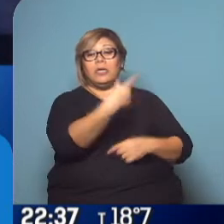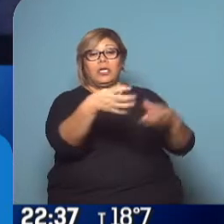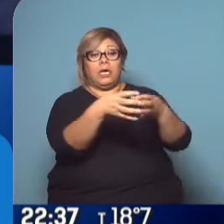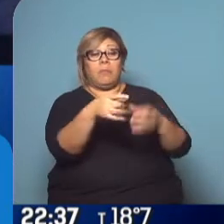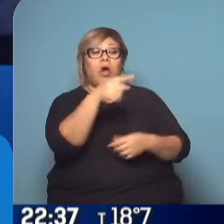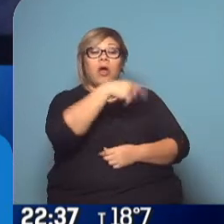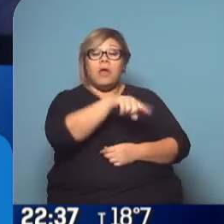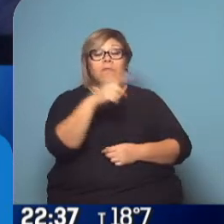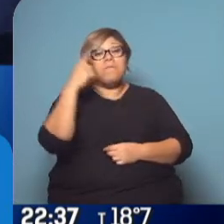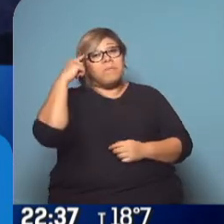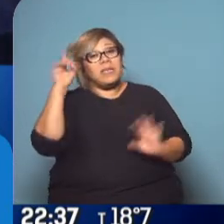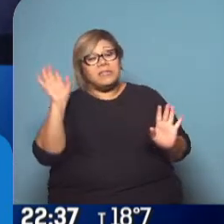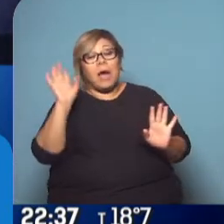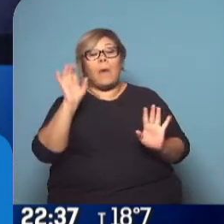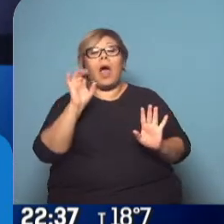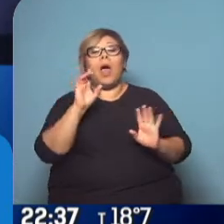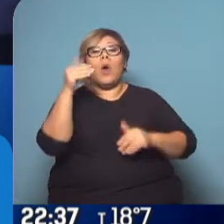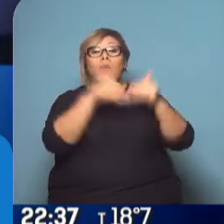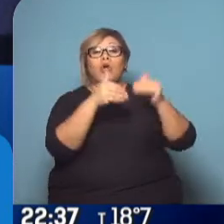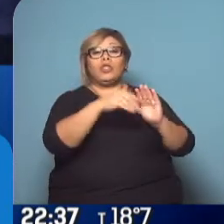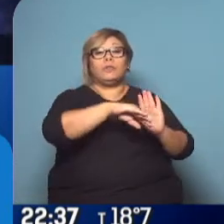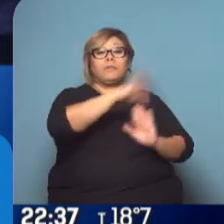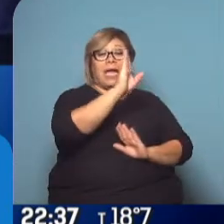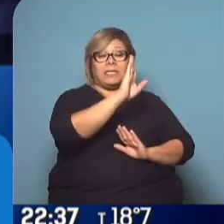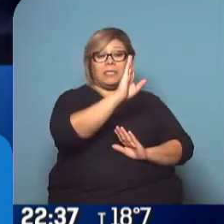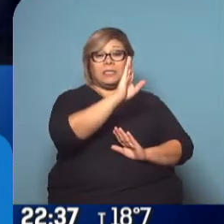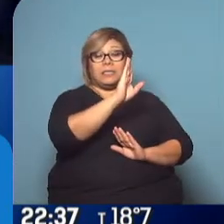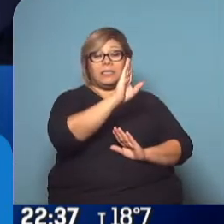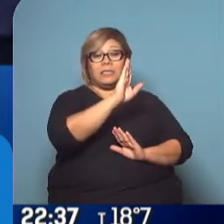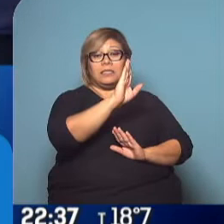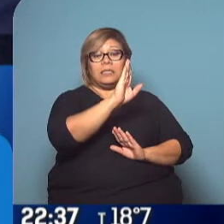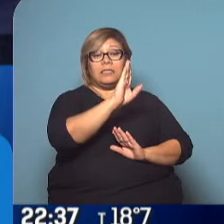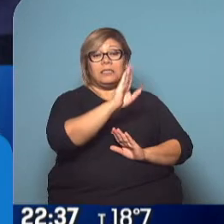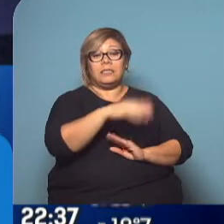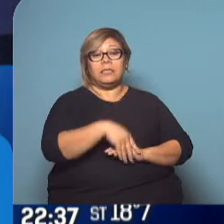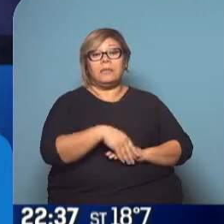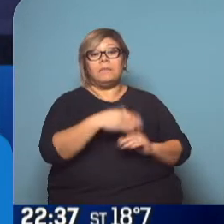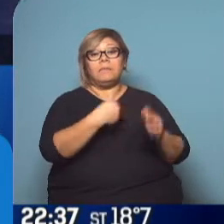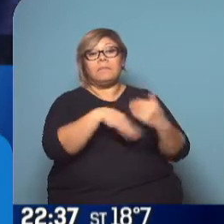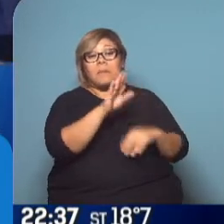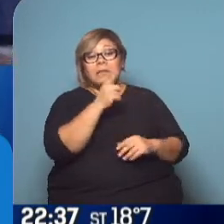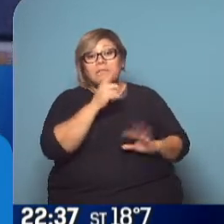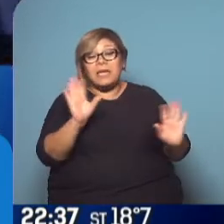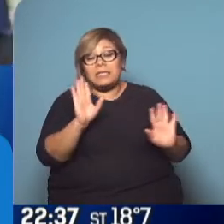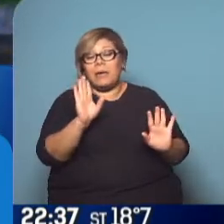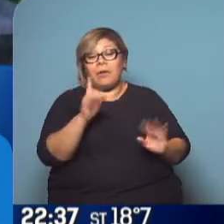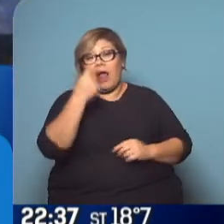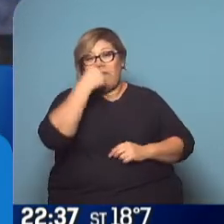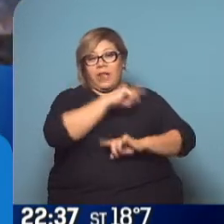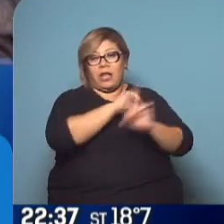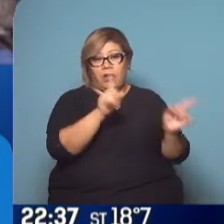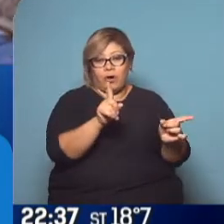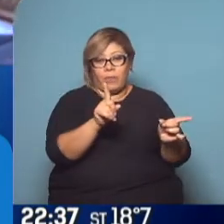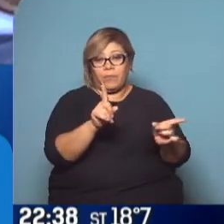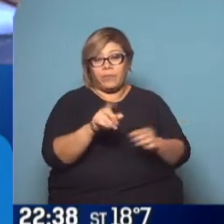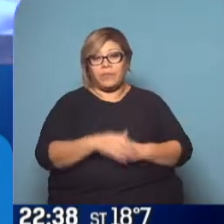mayor porcentaje y más escaños, de alguna manera sirvió para movilizar y para superar estas diferencias que vos estabas marcando internamente